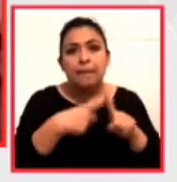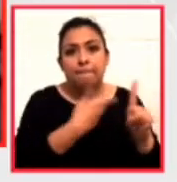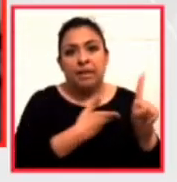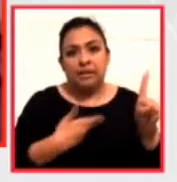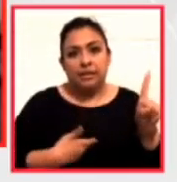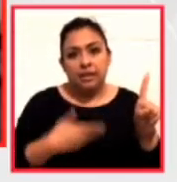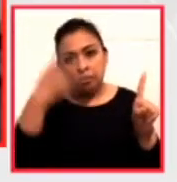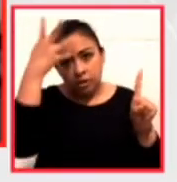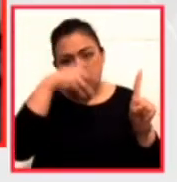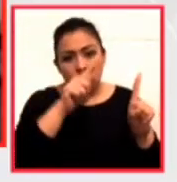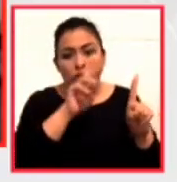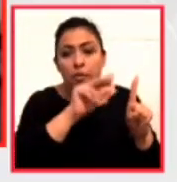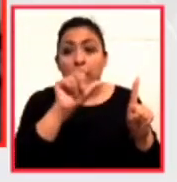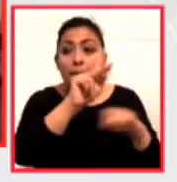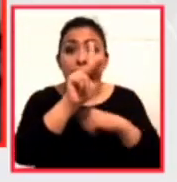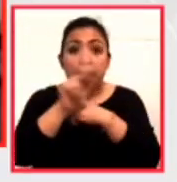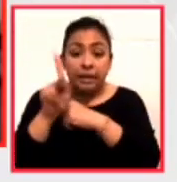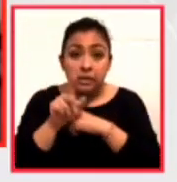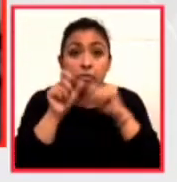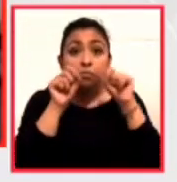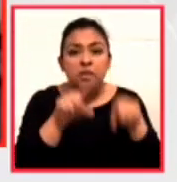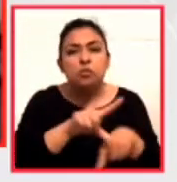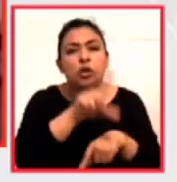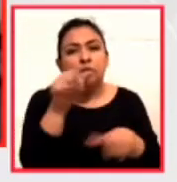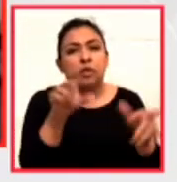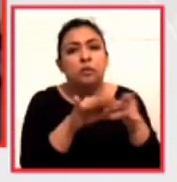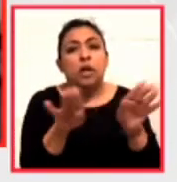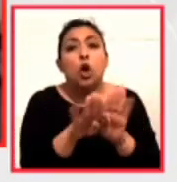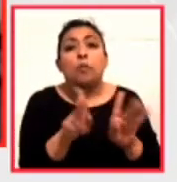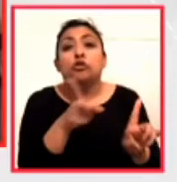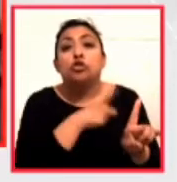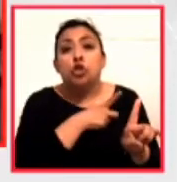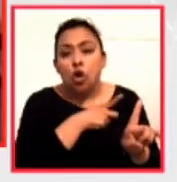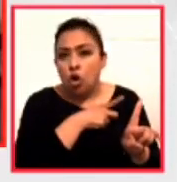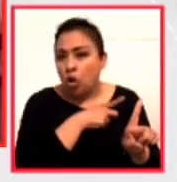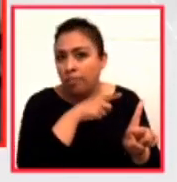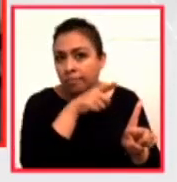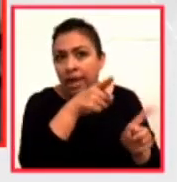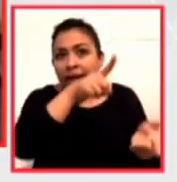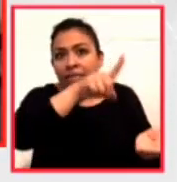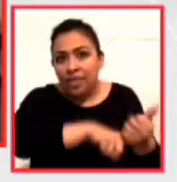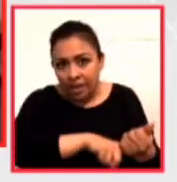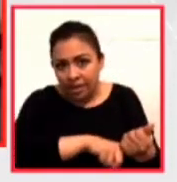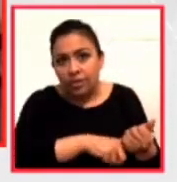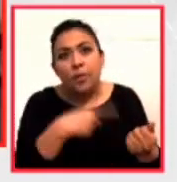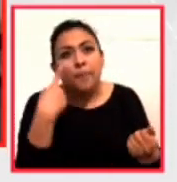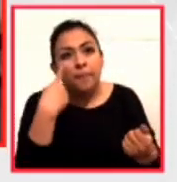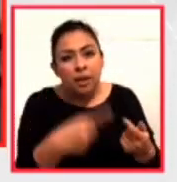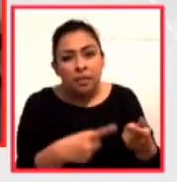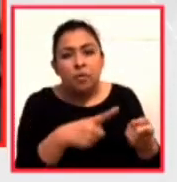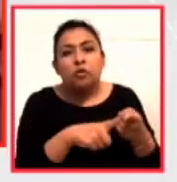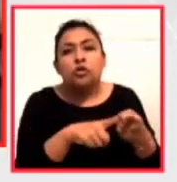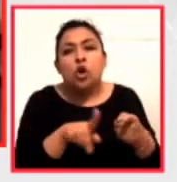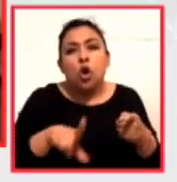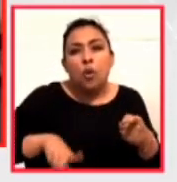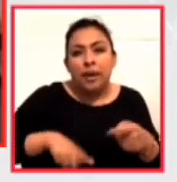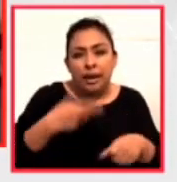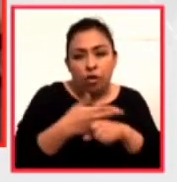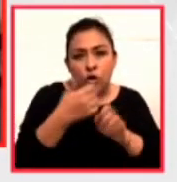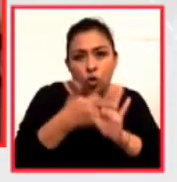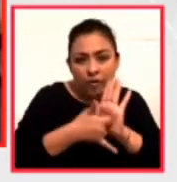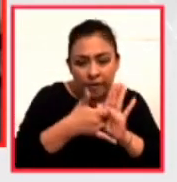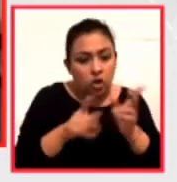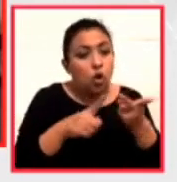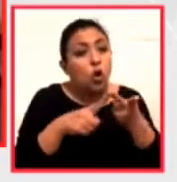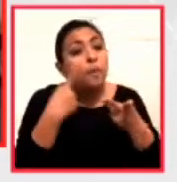ante las naciones. Pero también ya hablaremos después de esa soledad también como está jugando solo al interior. Ahí está Andrew Cuomo, por ejemplo, el gobernador de Nueva York, lo que está